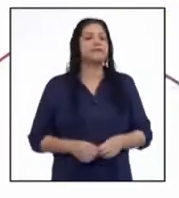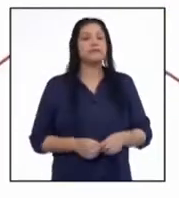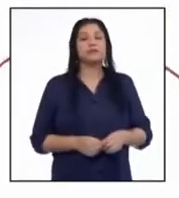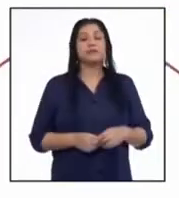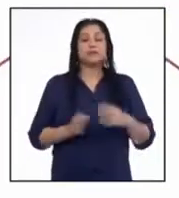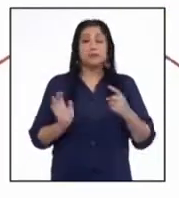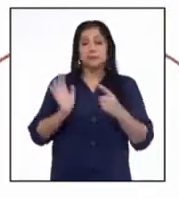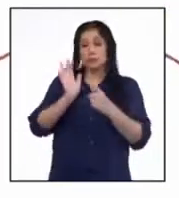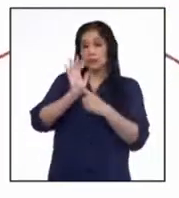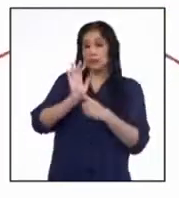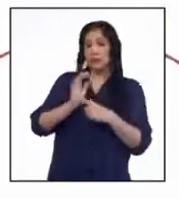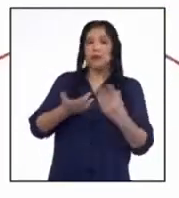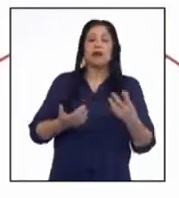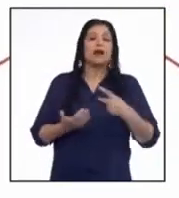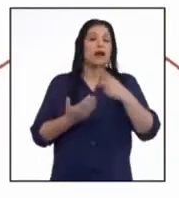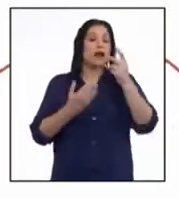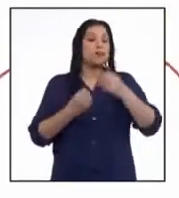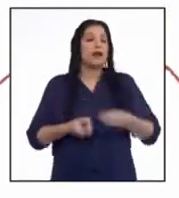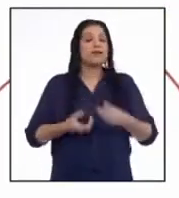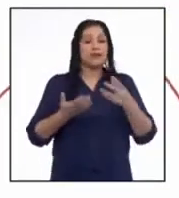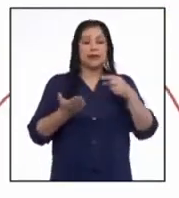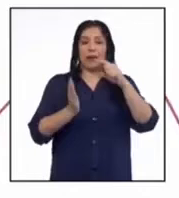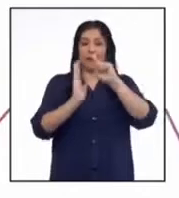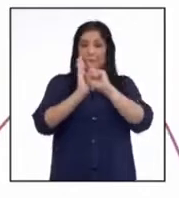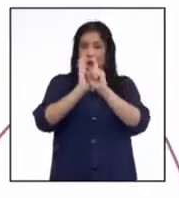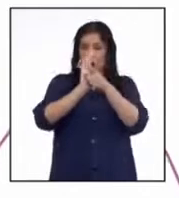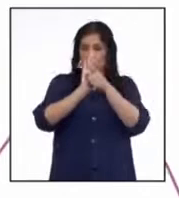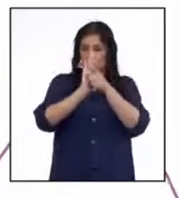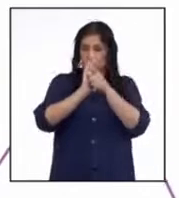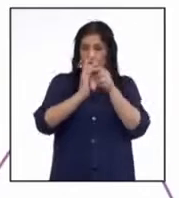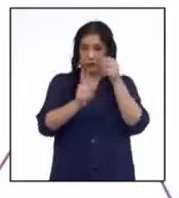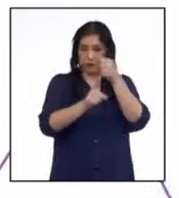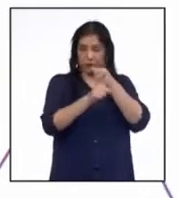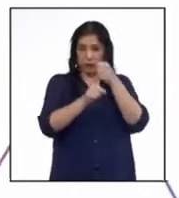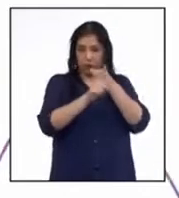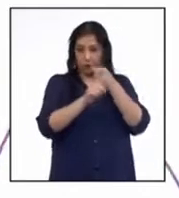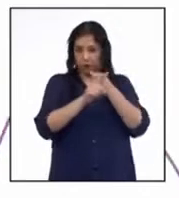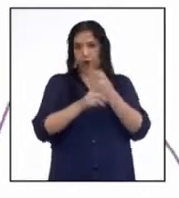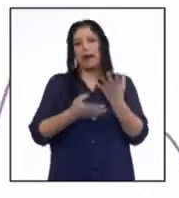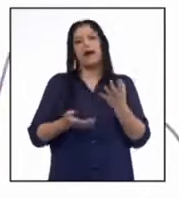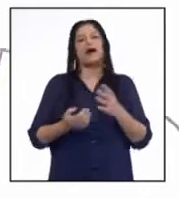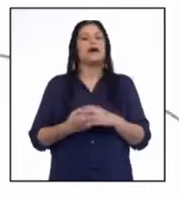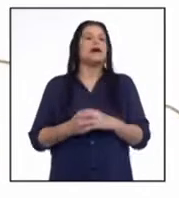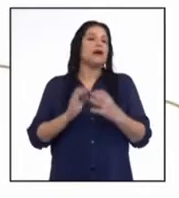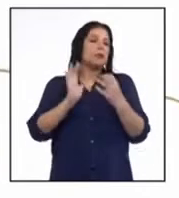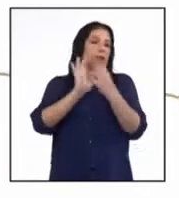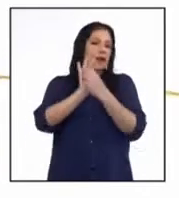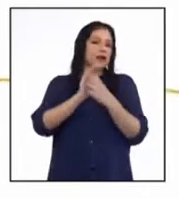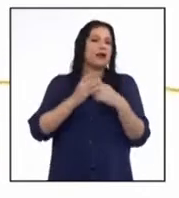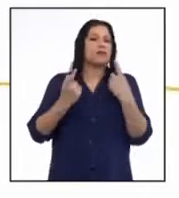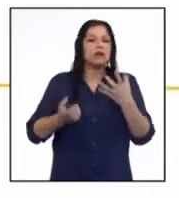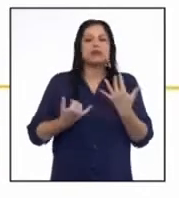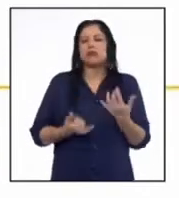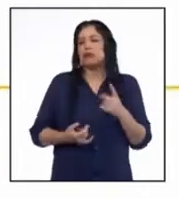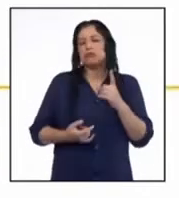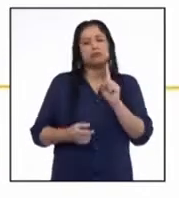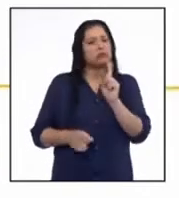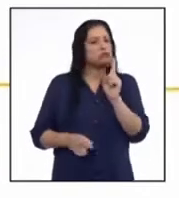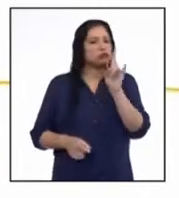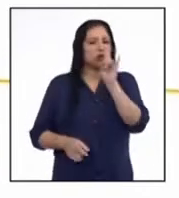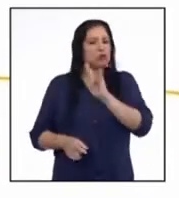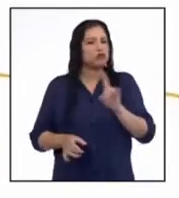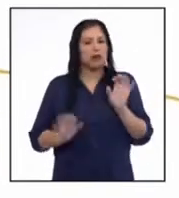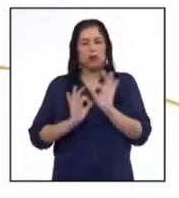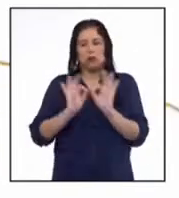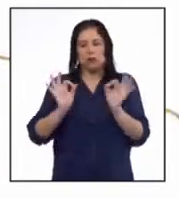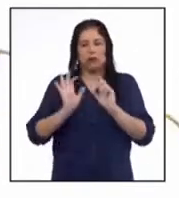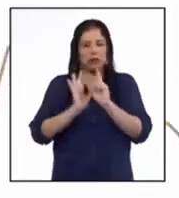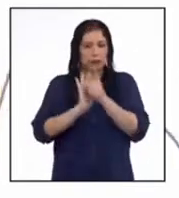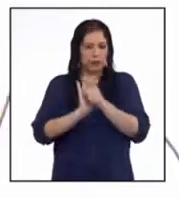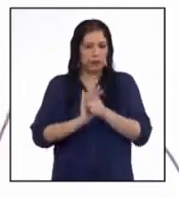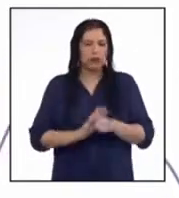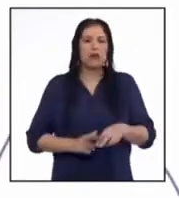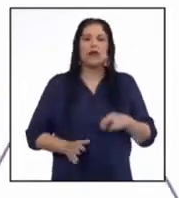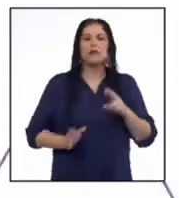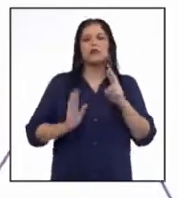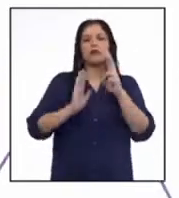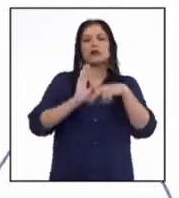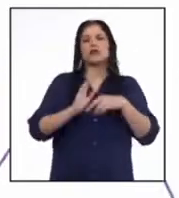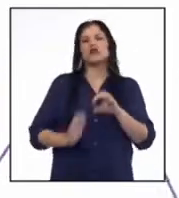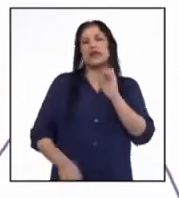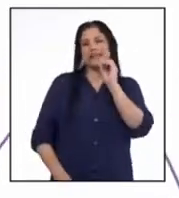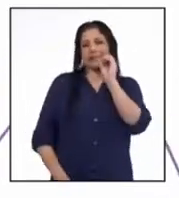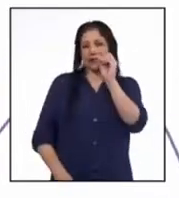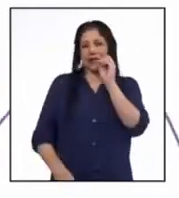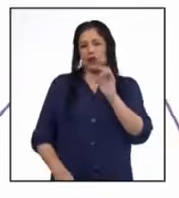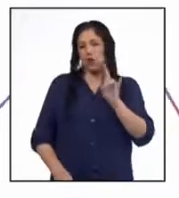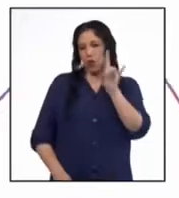referí hace poco, el plan otorga minutos dentro de la red de la compañía telefónica, pero hasta el momento no se ha utilizado ningún minuto, por lo que registra